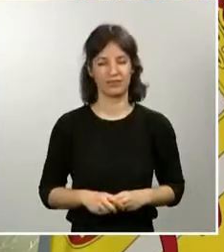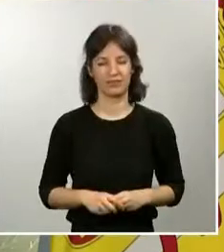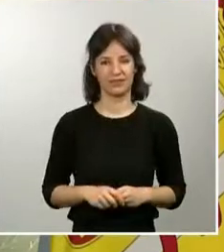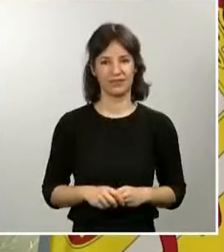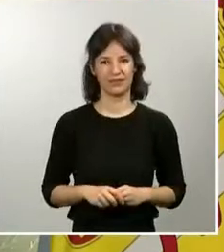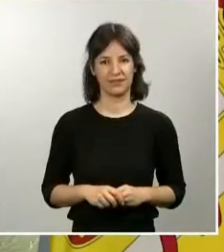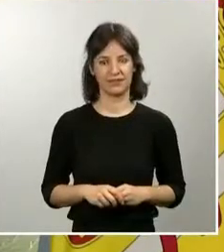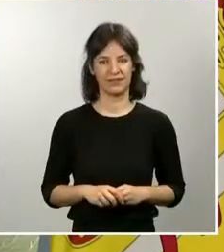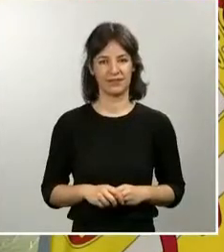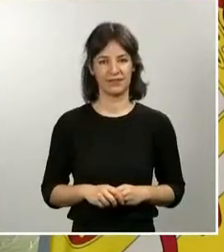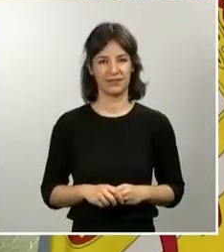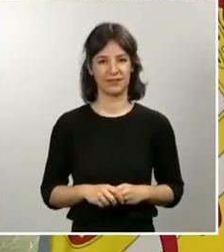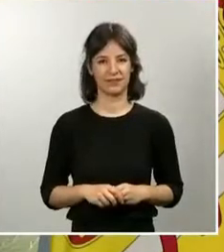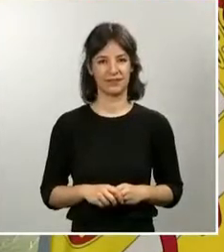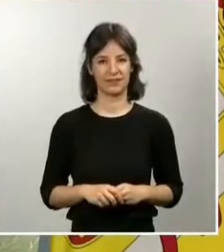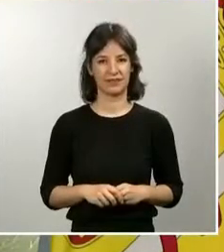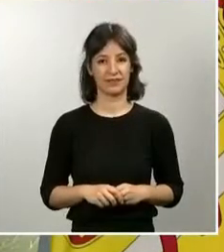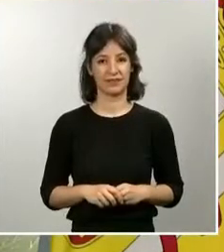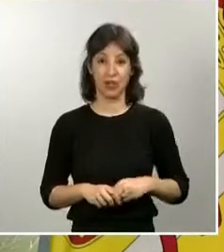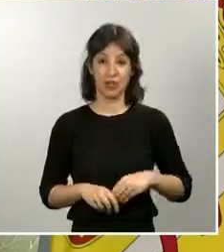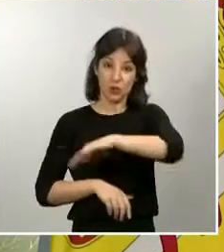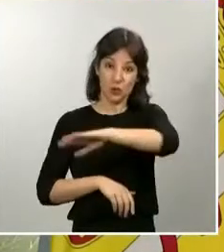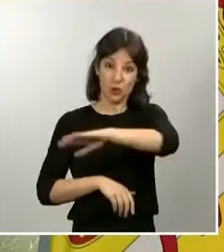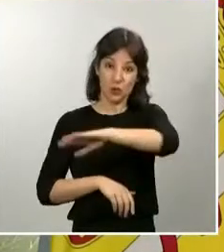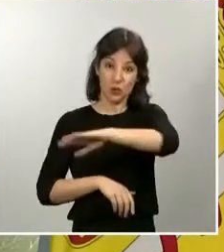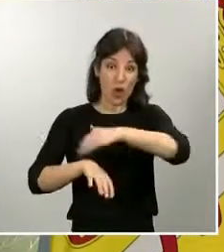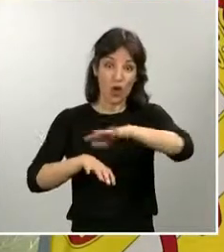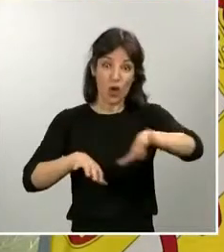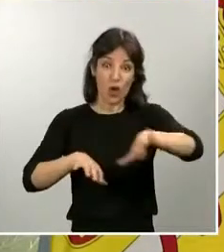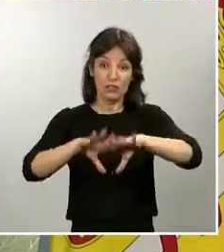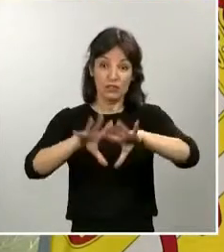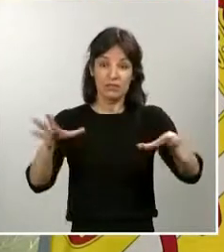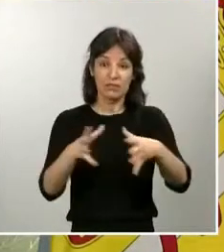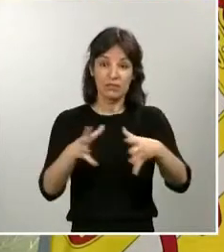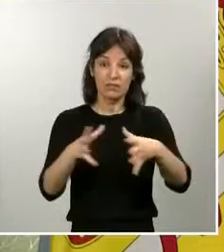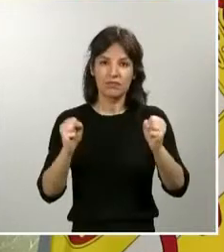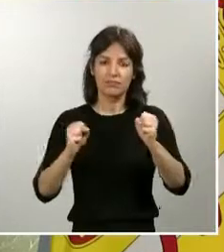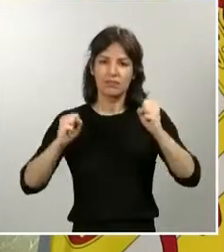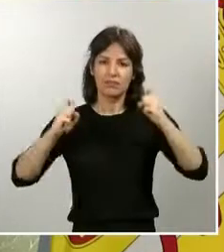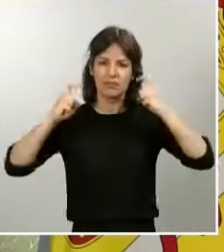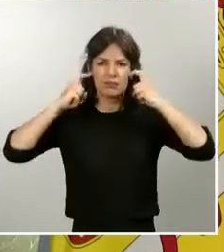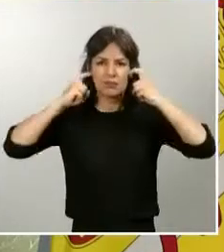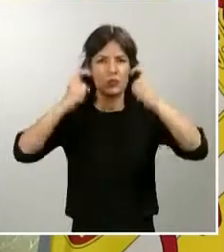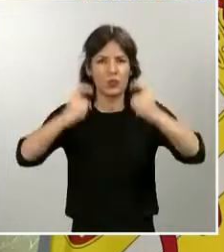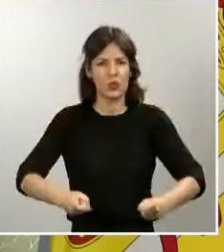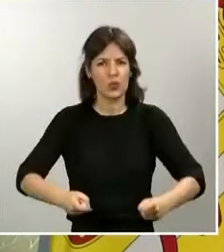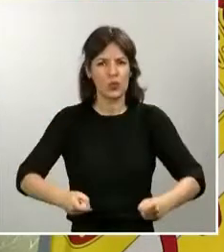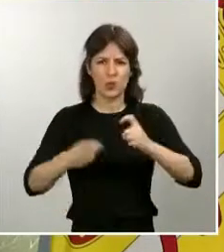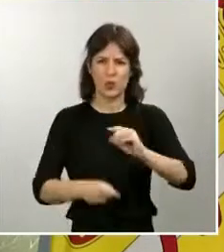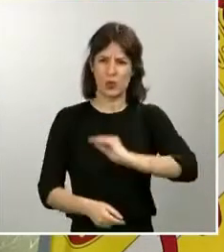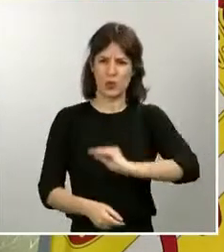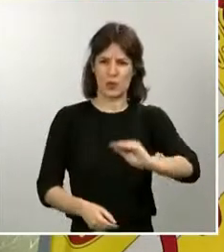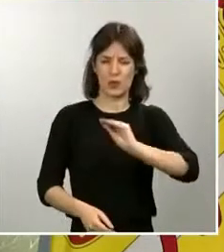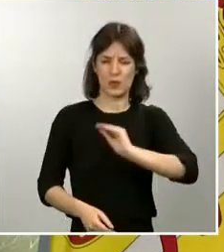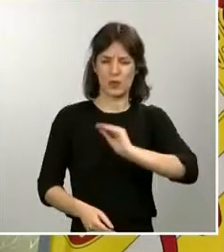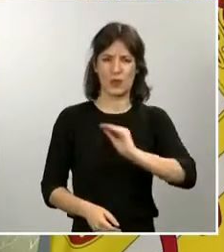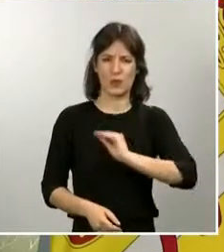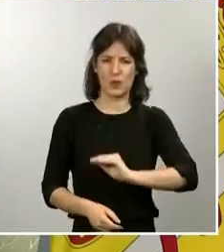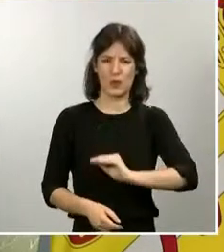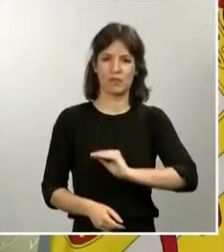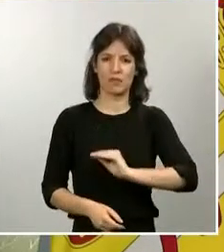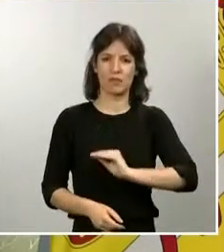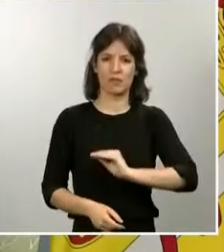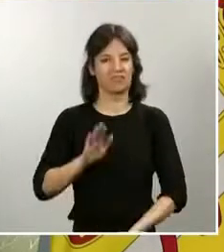Entre todos hemos realizado un importante esfuerzo para llegar hasta aquí y debemos seguir trabajando,